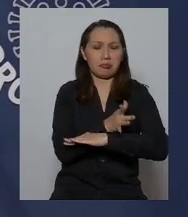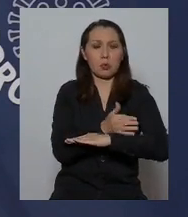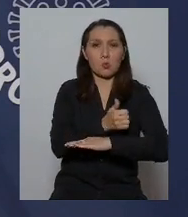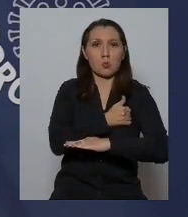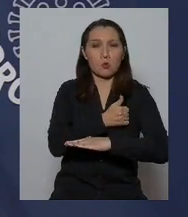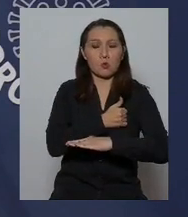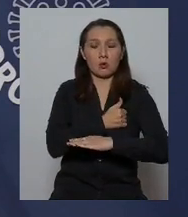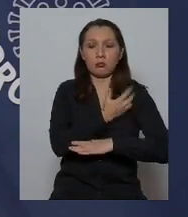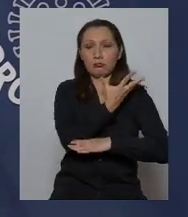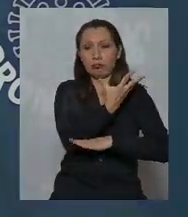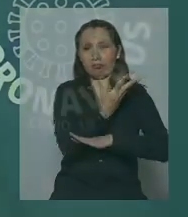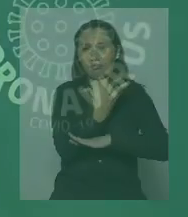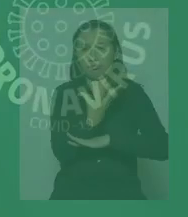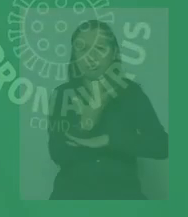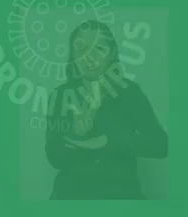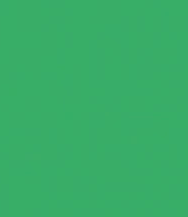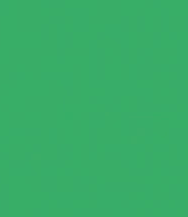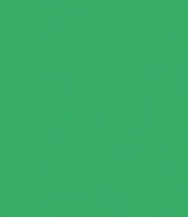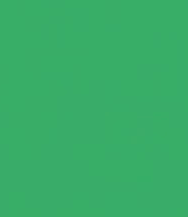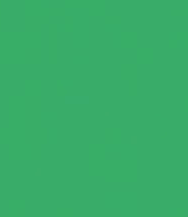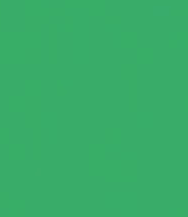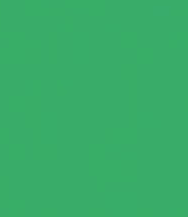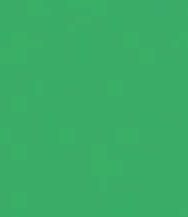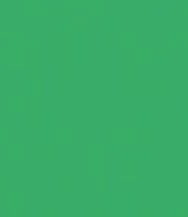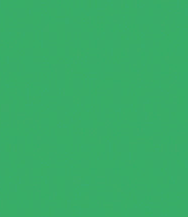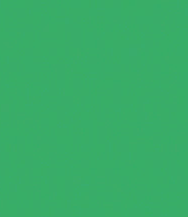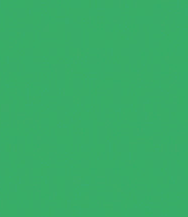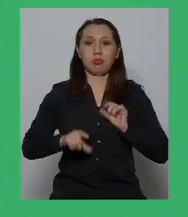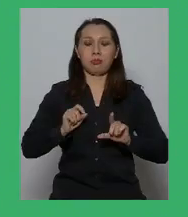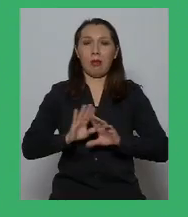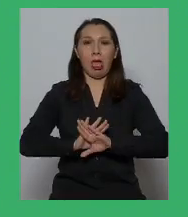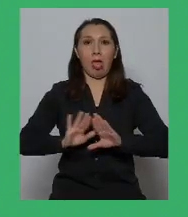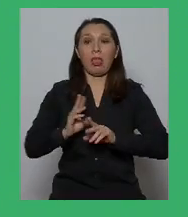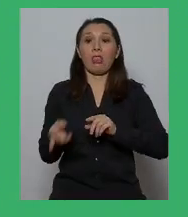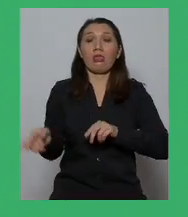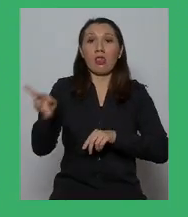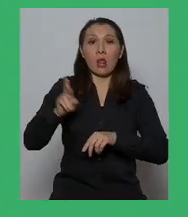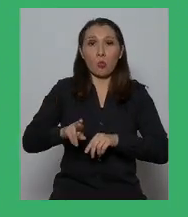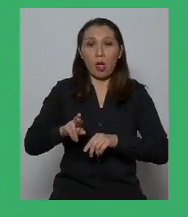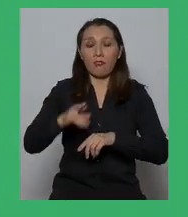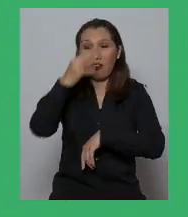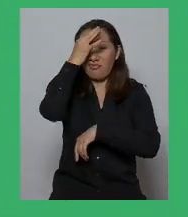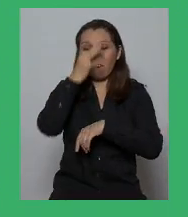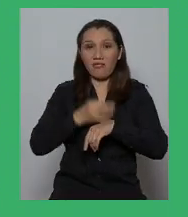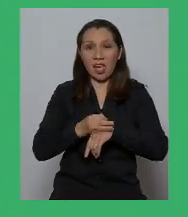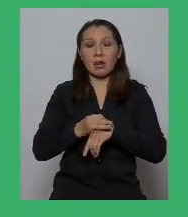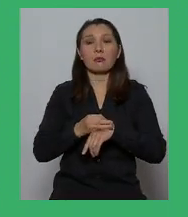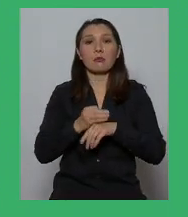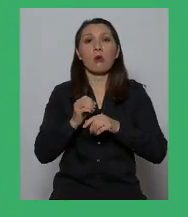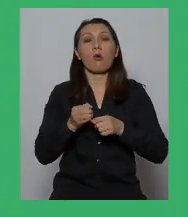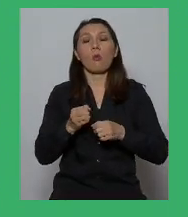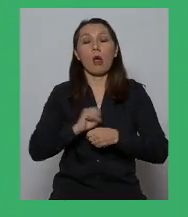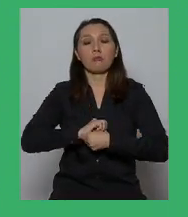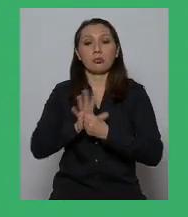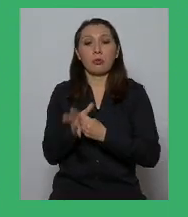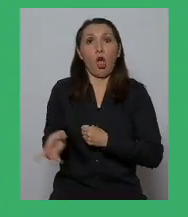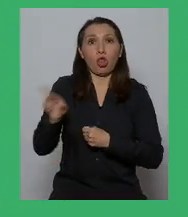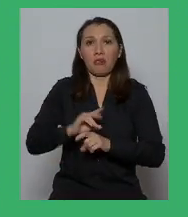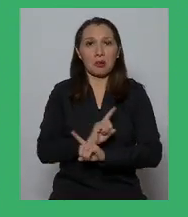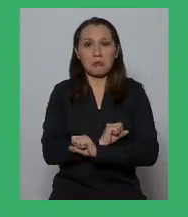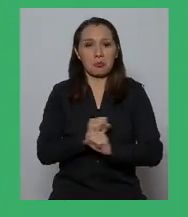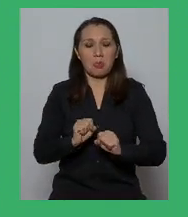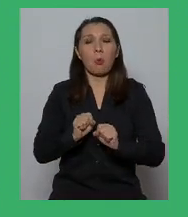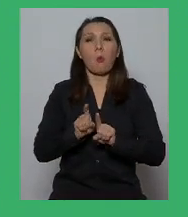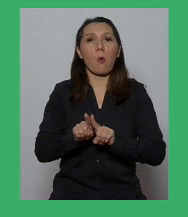y son inmunes a adquirir una nueva enfermedad, a reinfectarse y